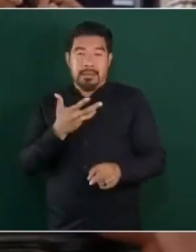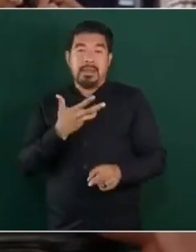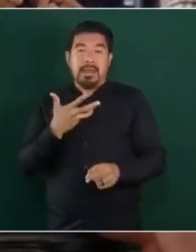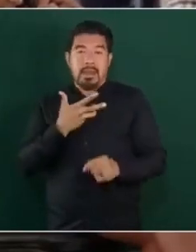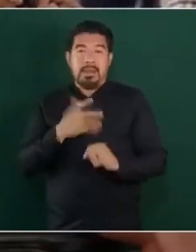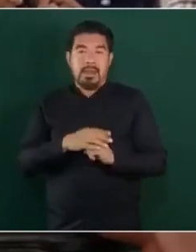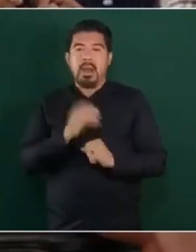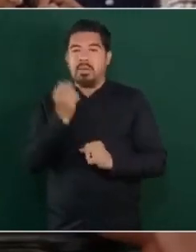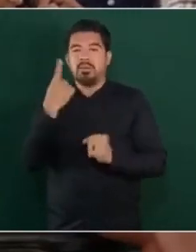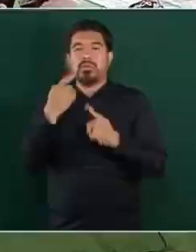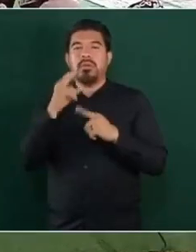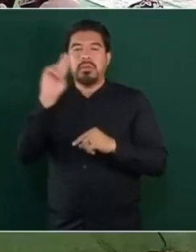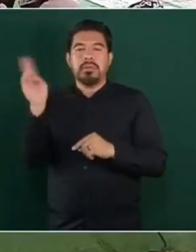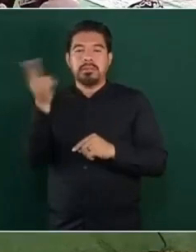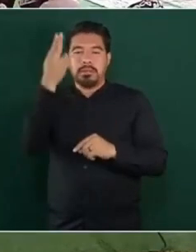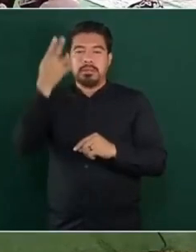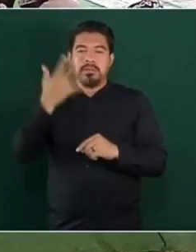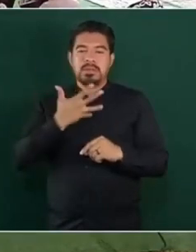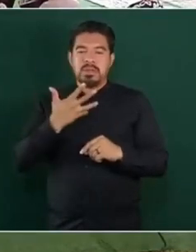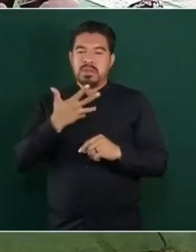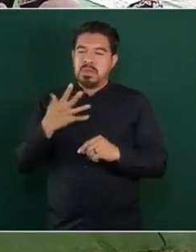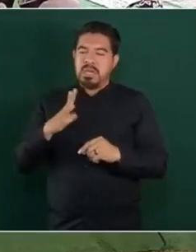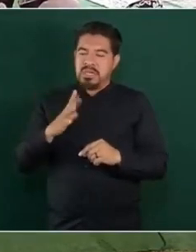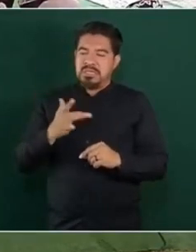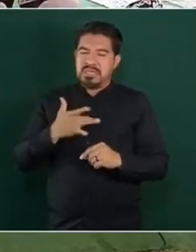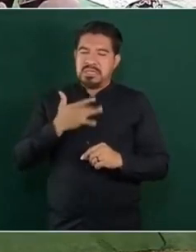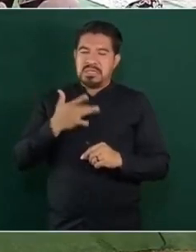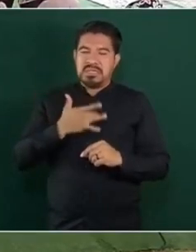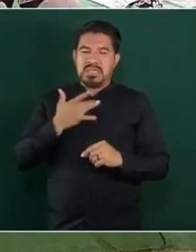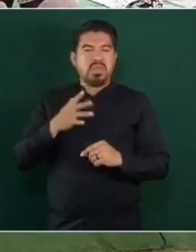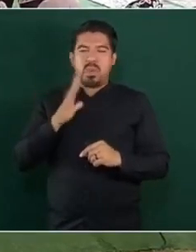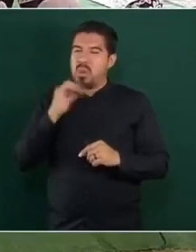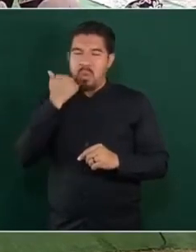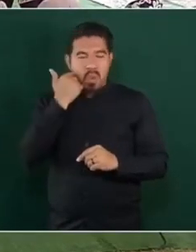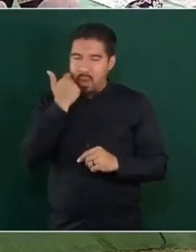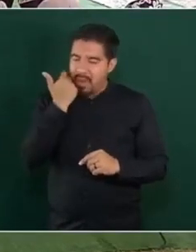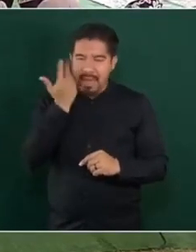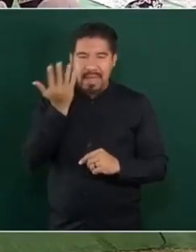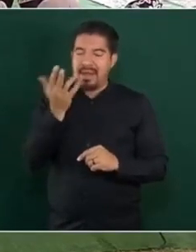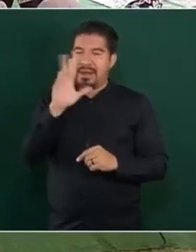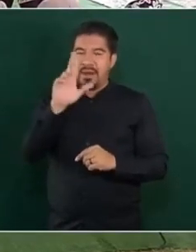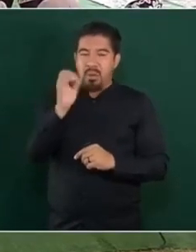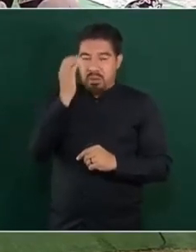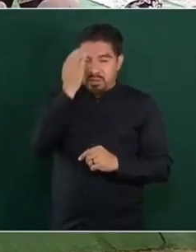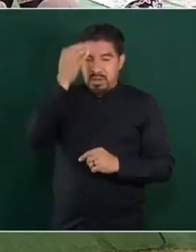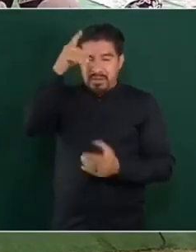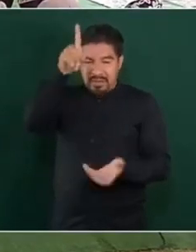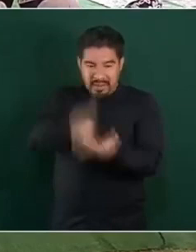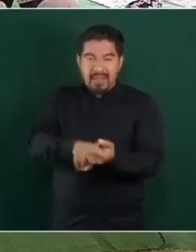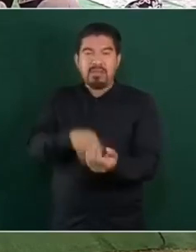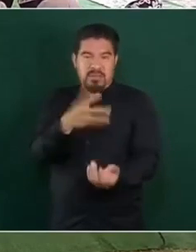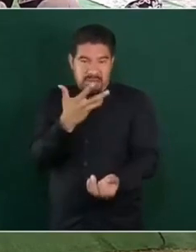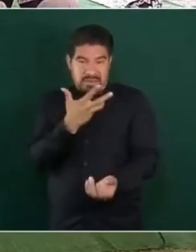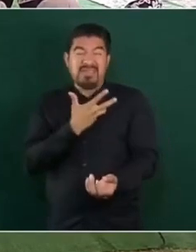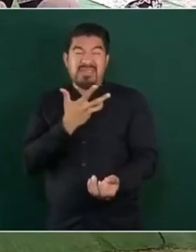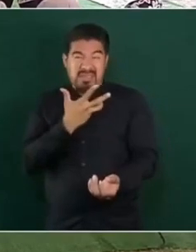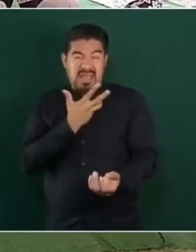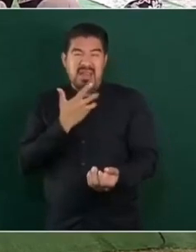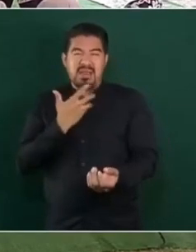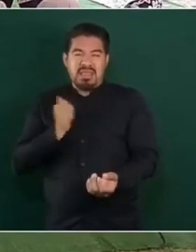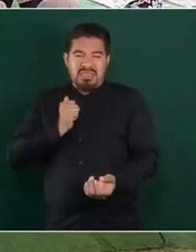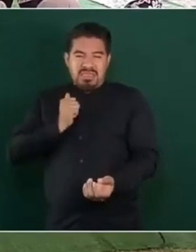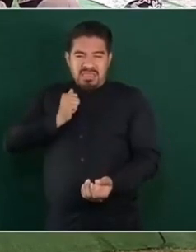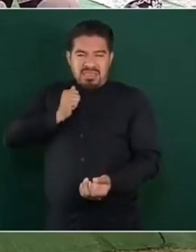quieren, prácticamente son casi casgos, donde no quieren aceptar, reconocer que hay violencia interna, acosos